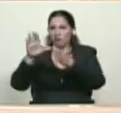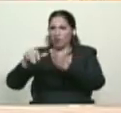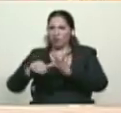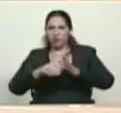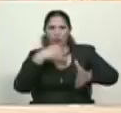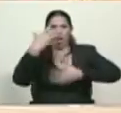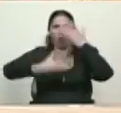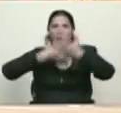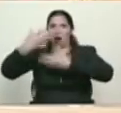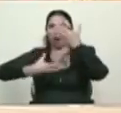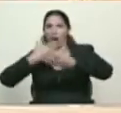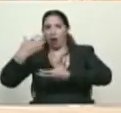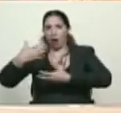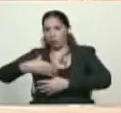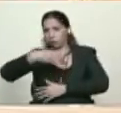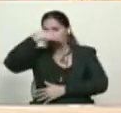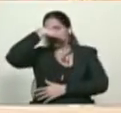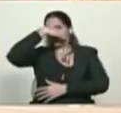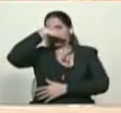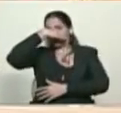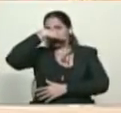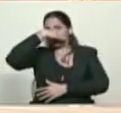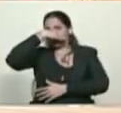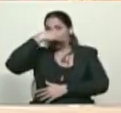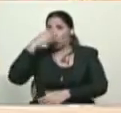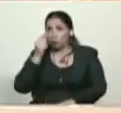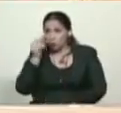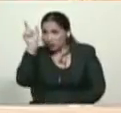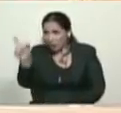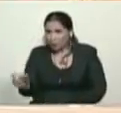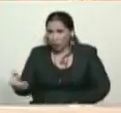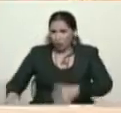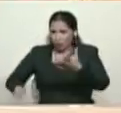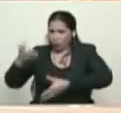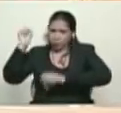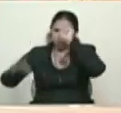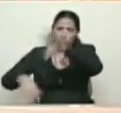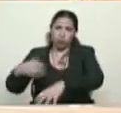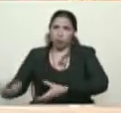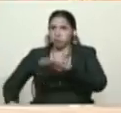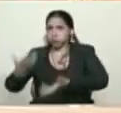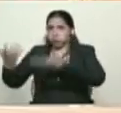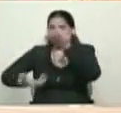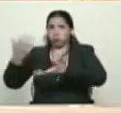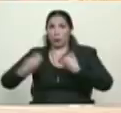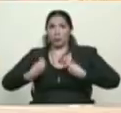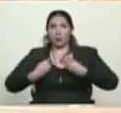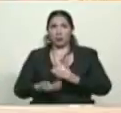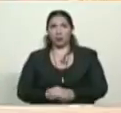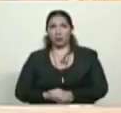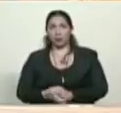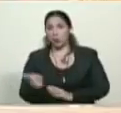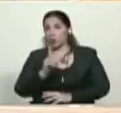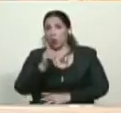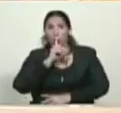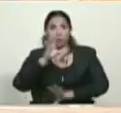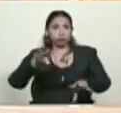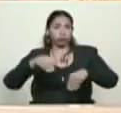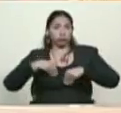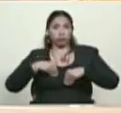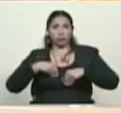gritando consignas, encapuchados. Lo quemaron, lo quemaron. No podemos callar estos crímenes.